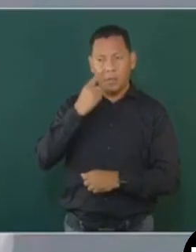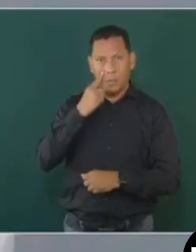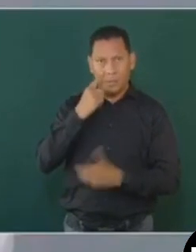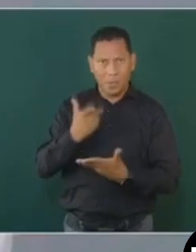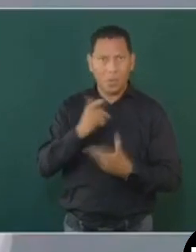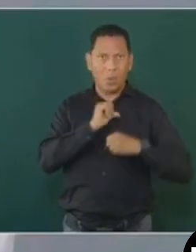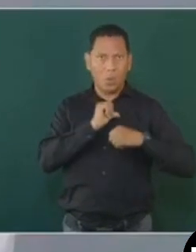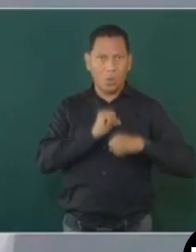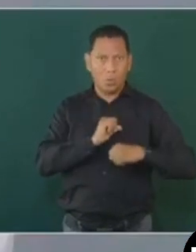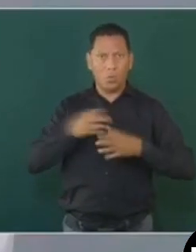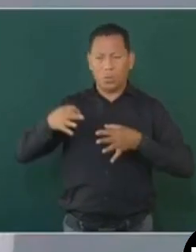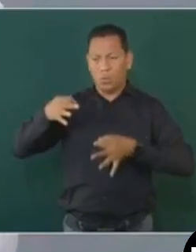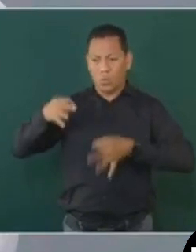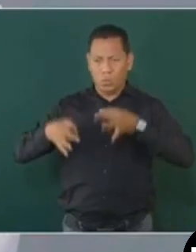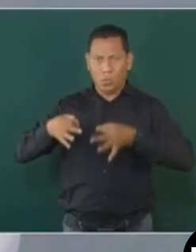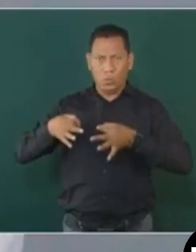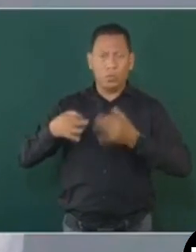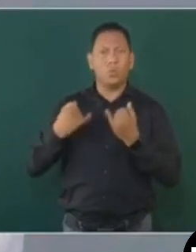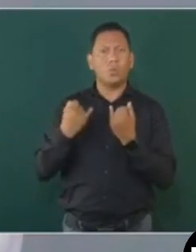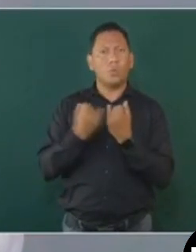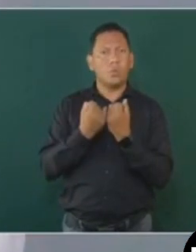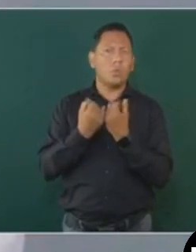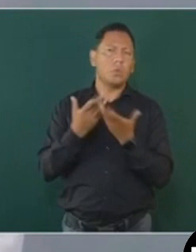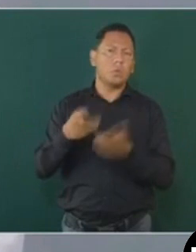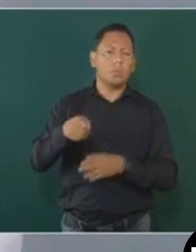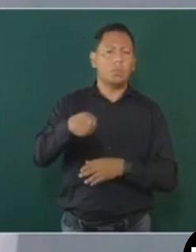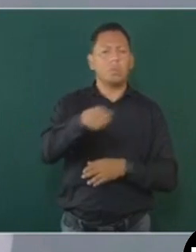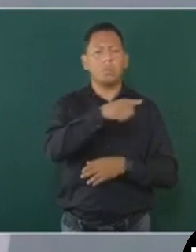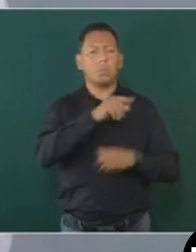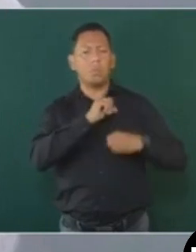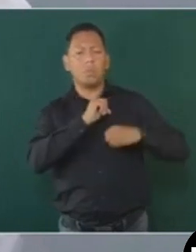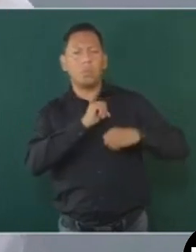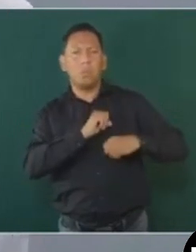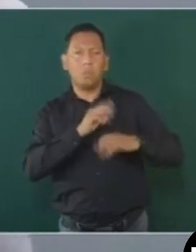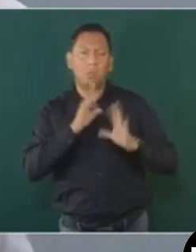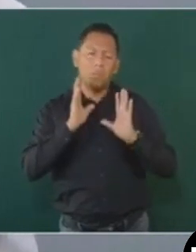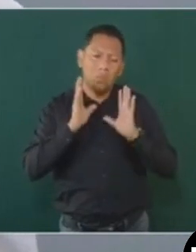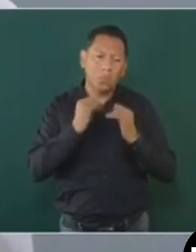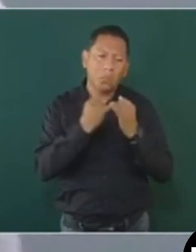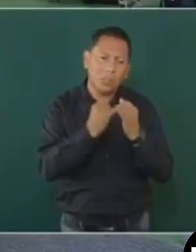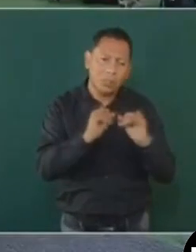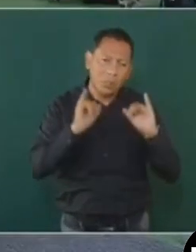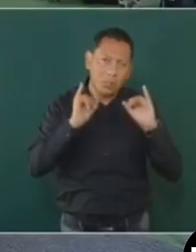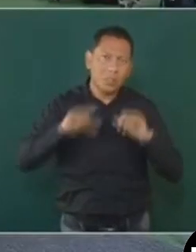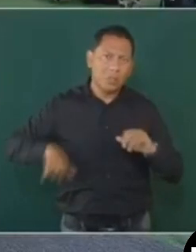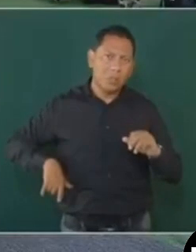Judicial y en estos organismos supuestamente autónomos,